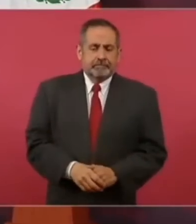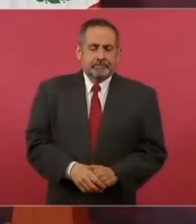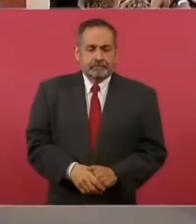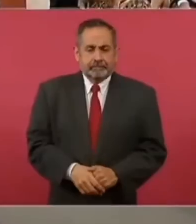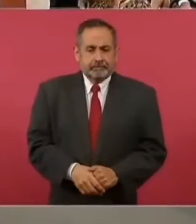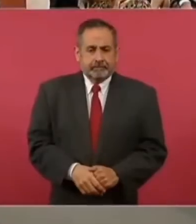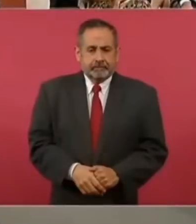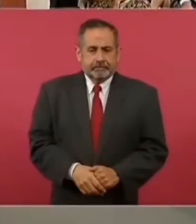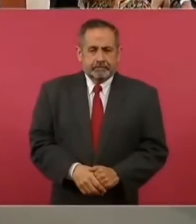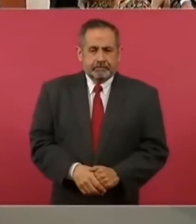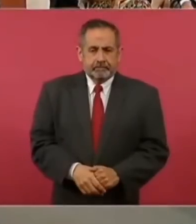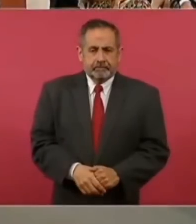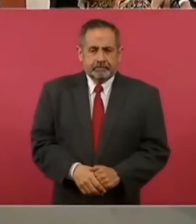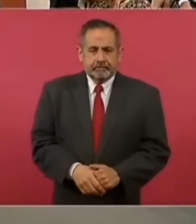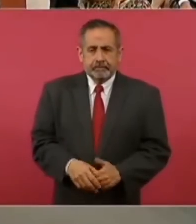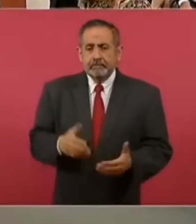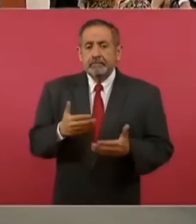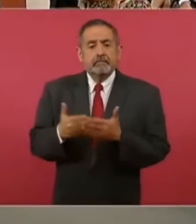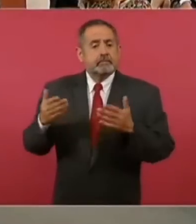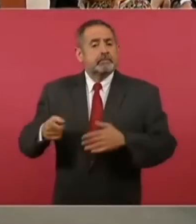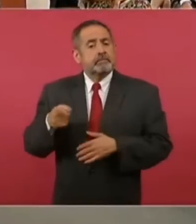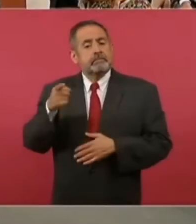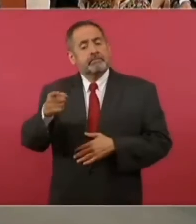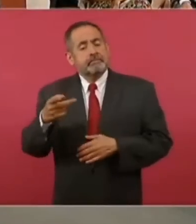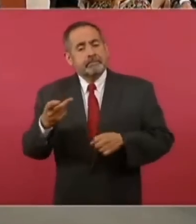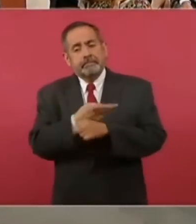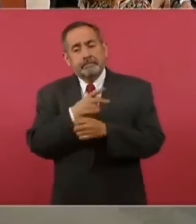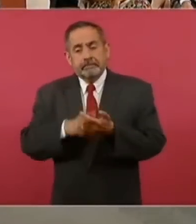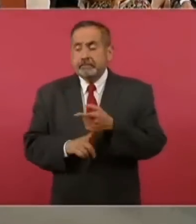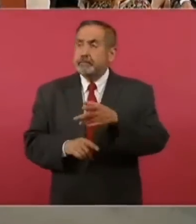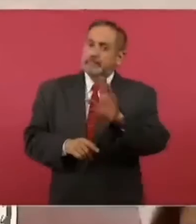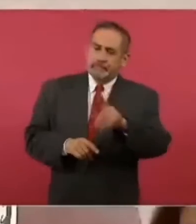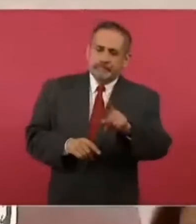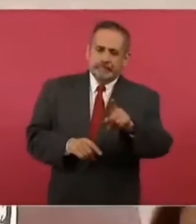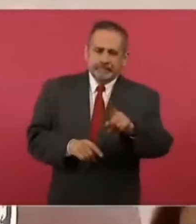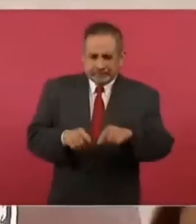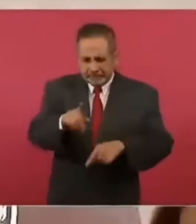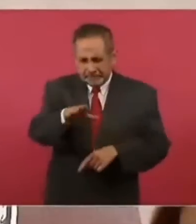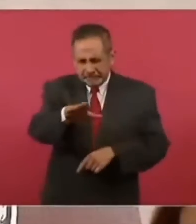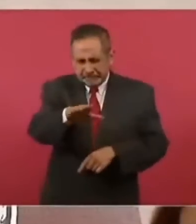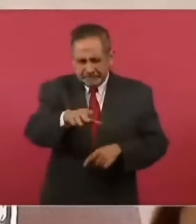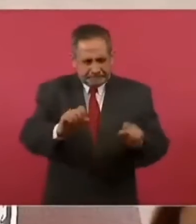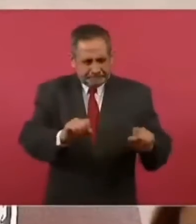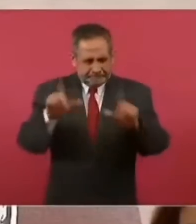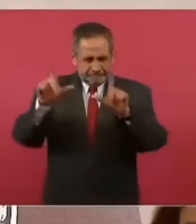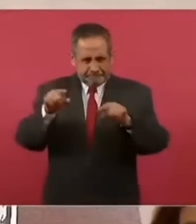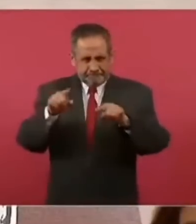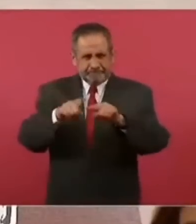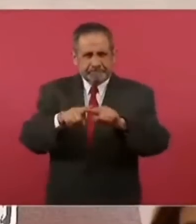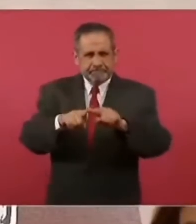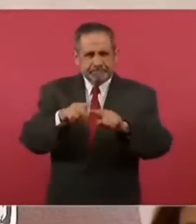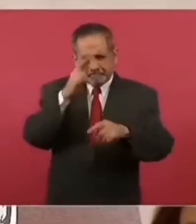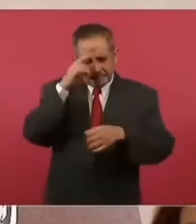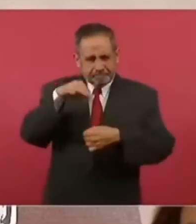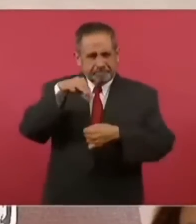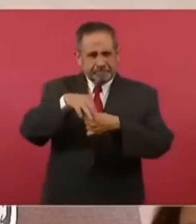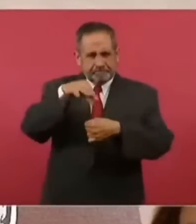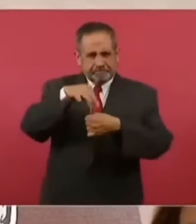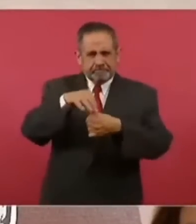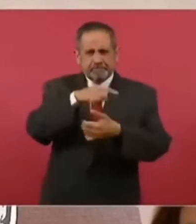y ahora resulta ah porque no pones como votaron